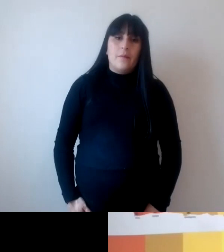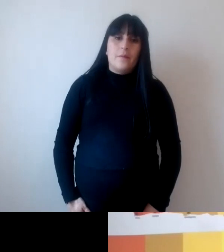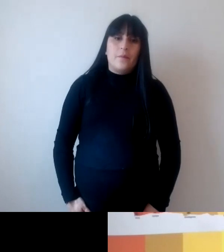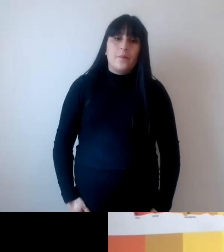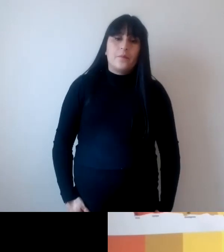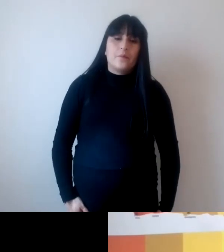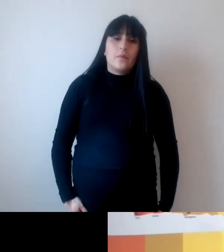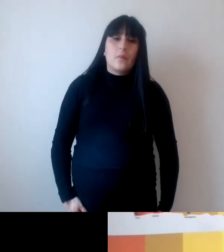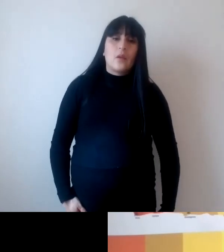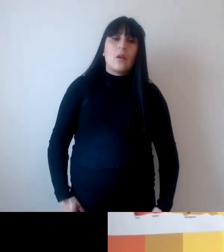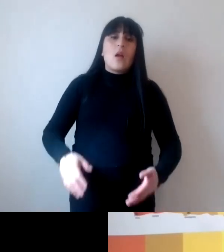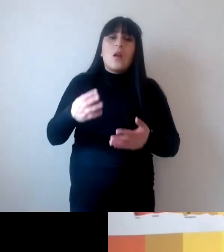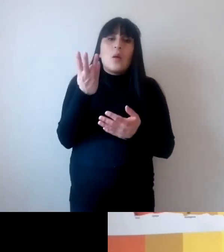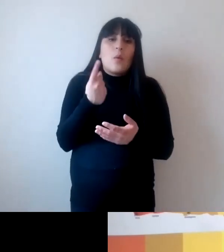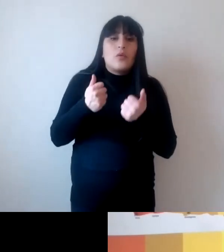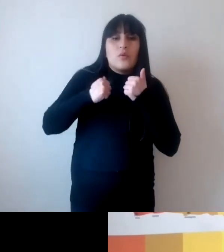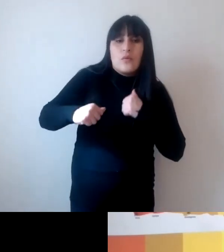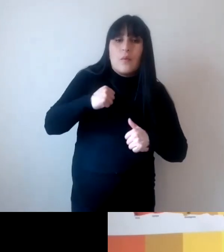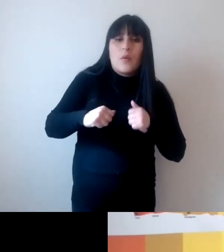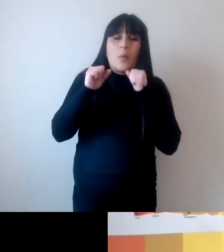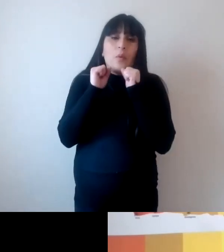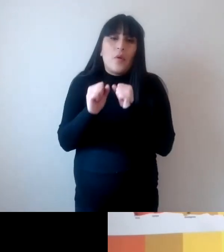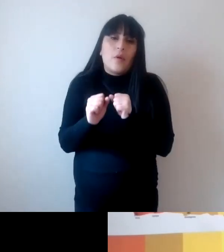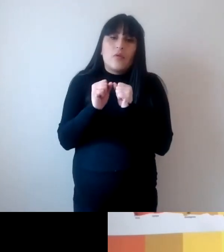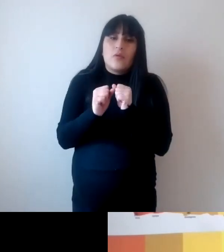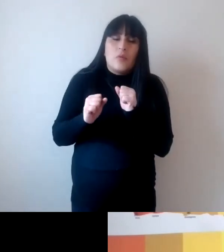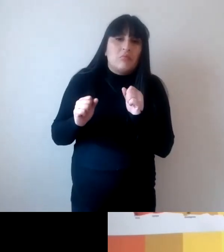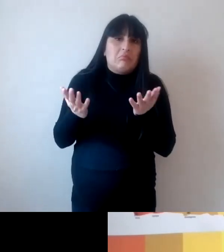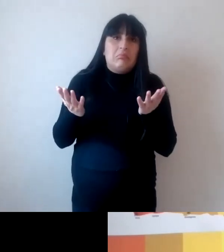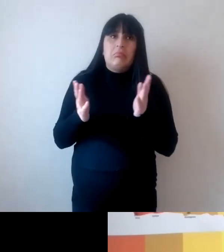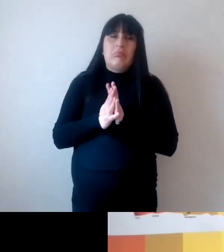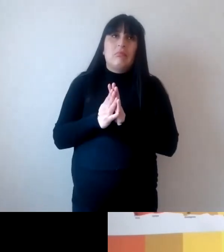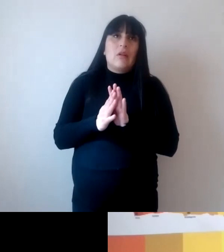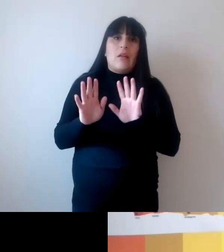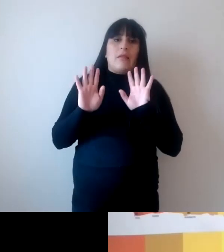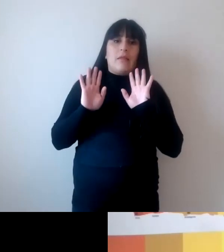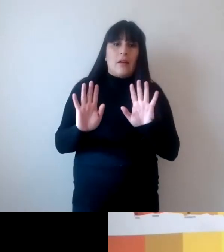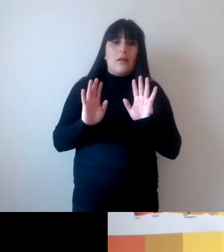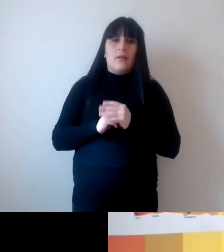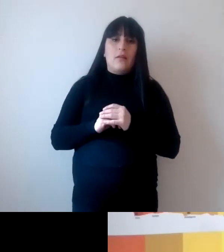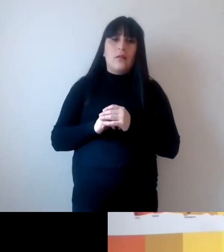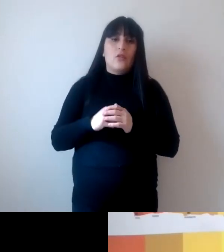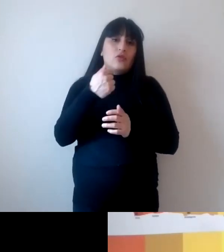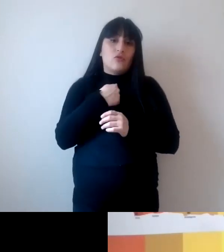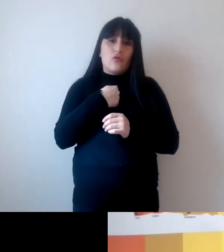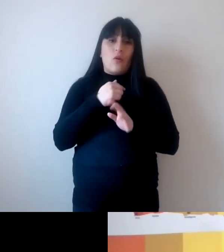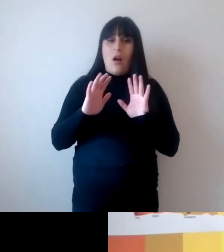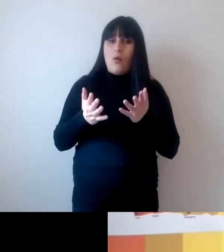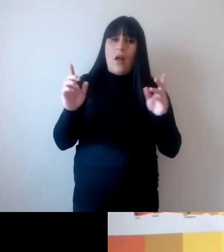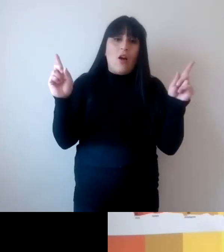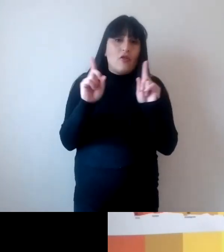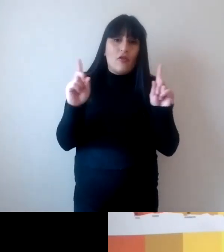y cuánto sufrimiento podemos impedir ese es mi horizonte de esperanza en este momento yo ahora no apostaría